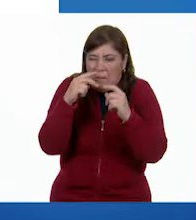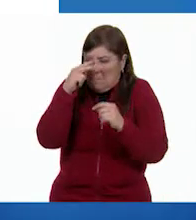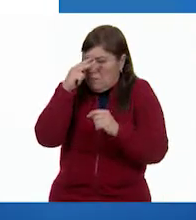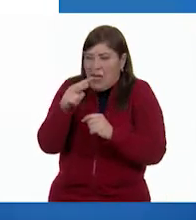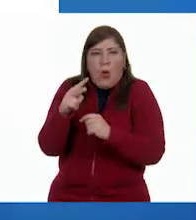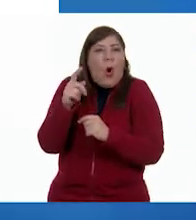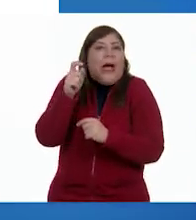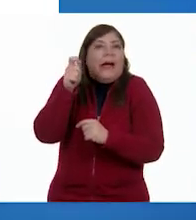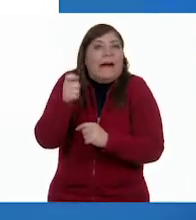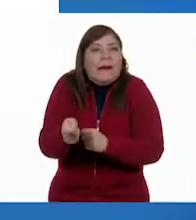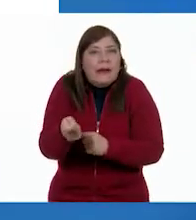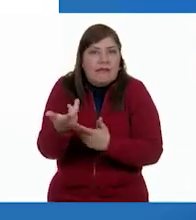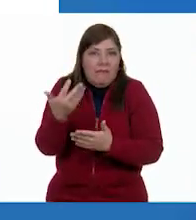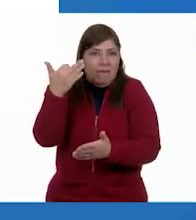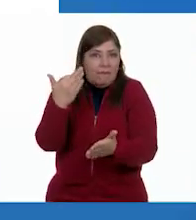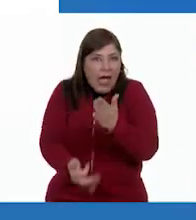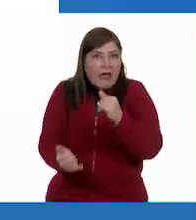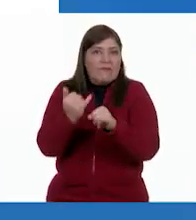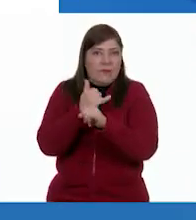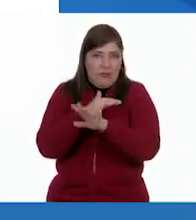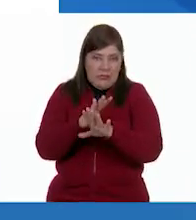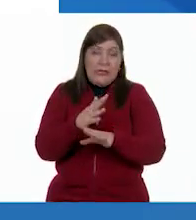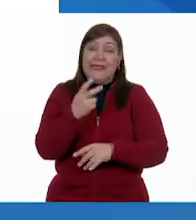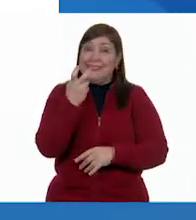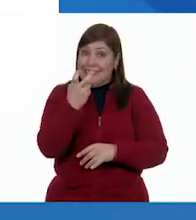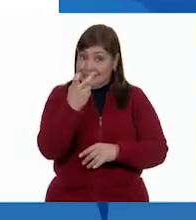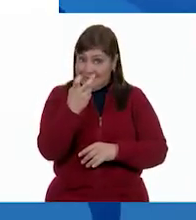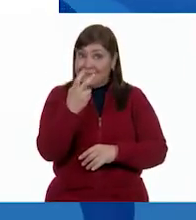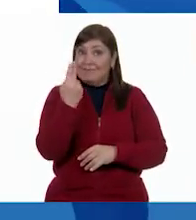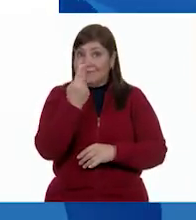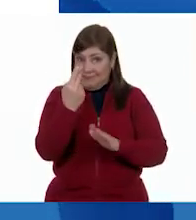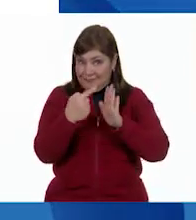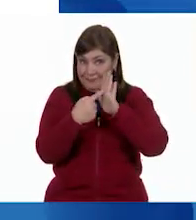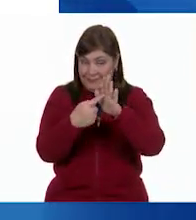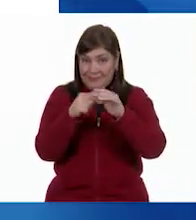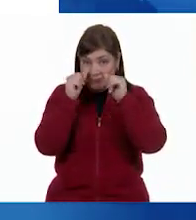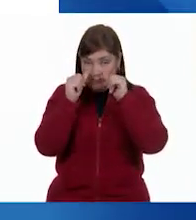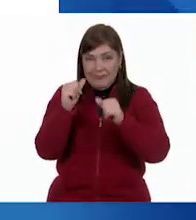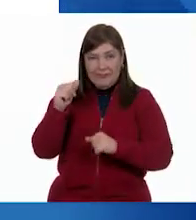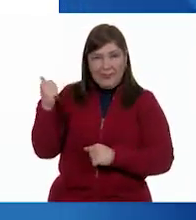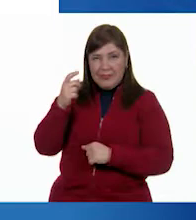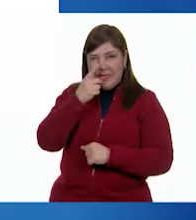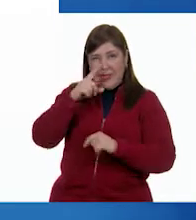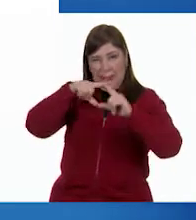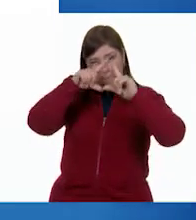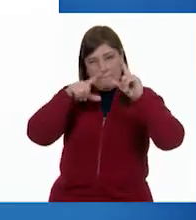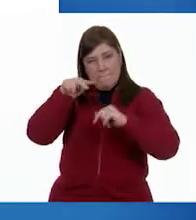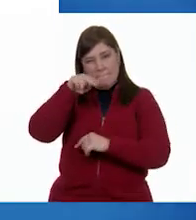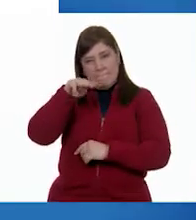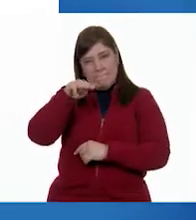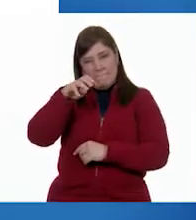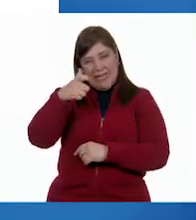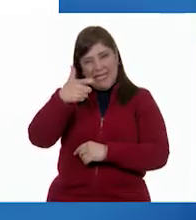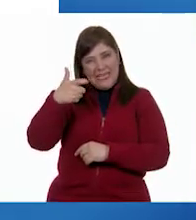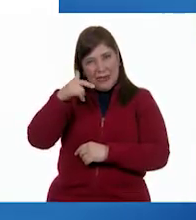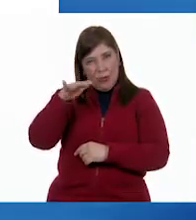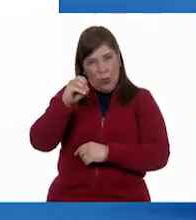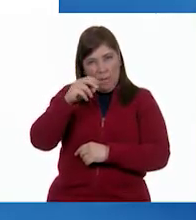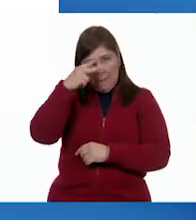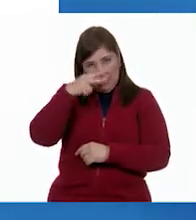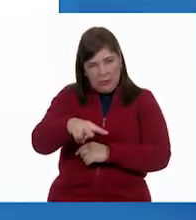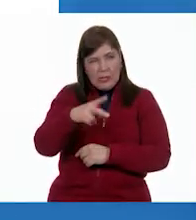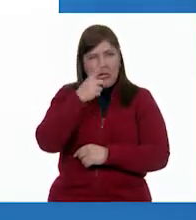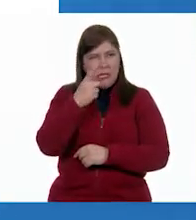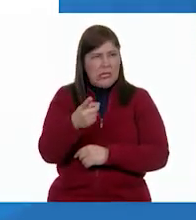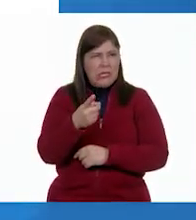todo. Exacto. Por ejemplo, vamos a poner más atención a eso donde dice México. Dice embarques, pero no dice México, nomás dice México, no